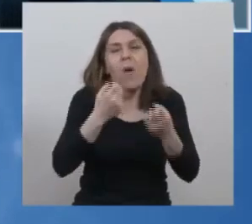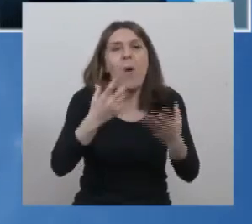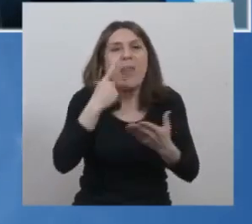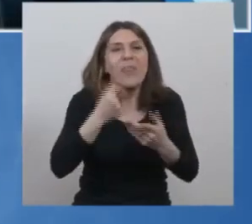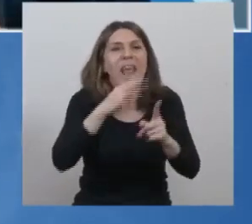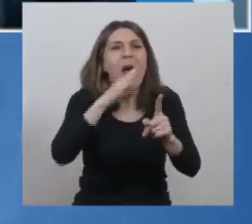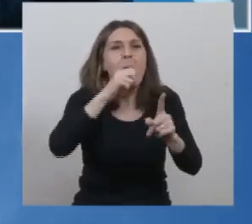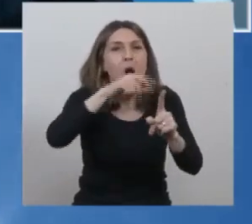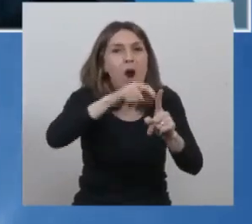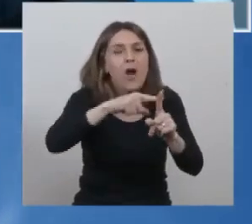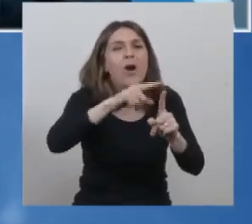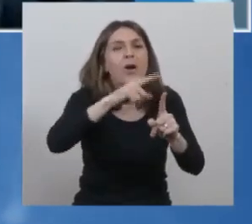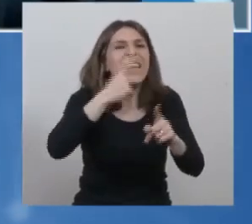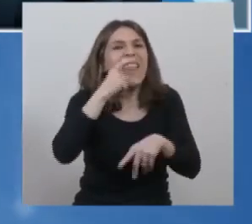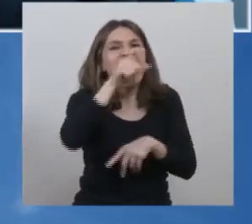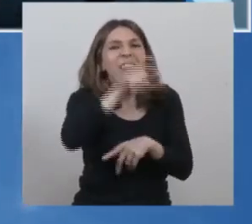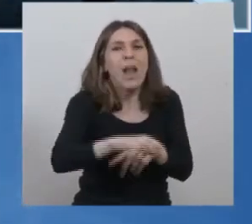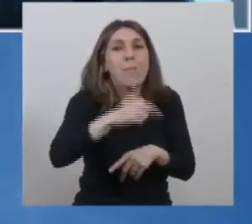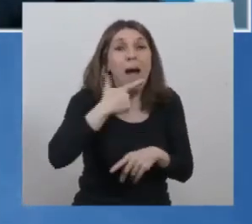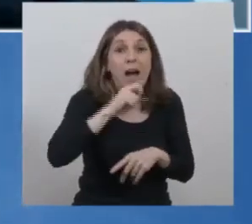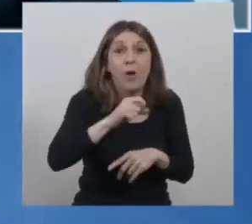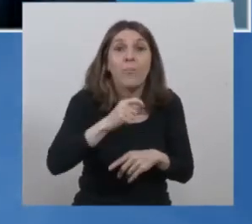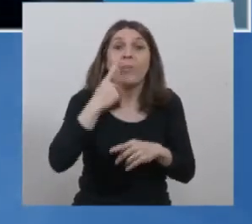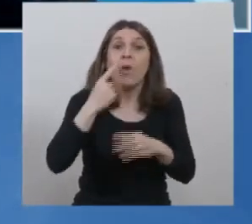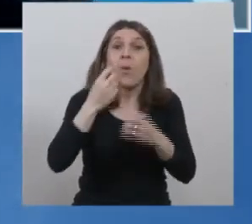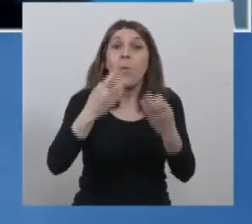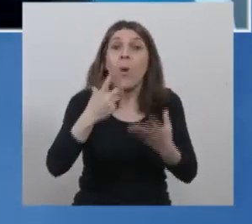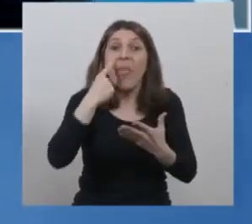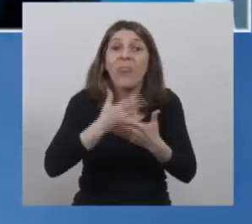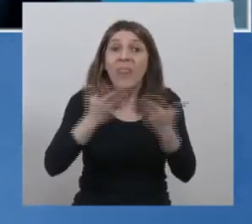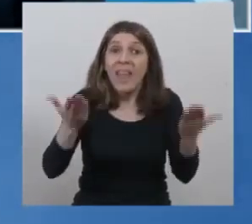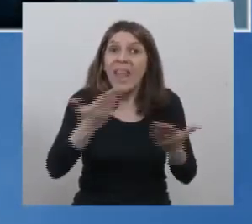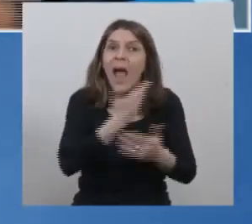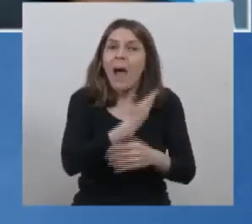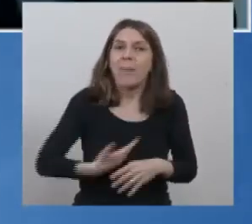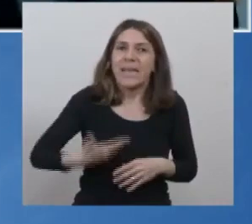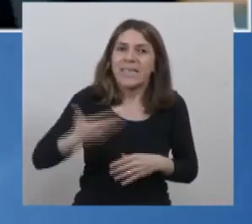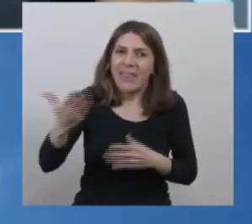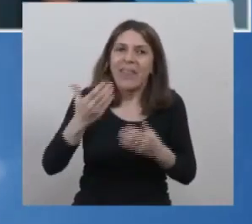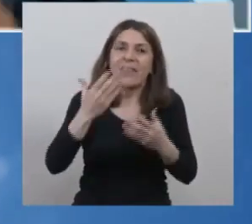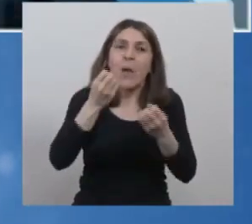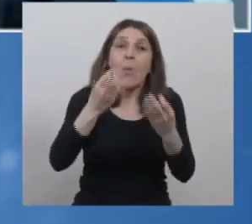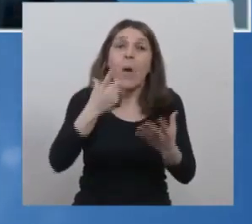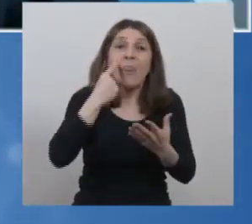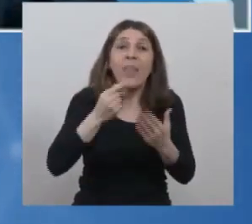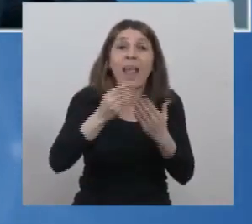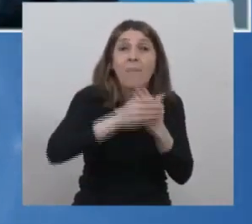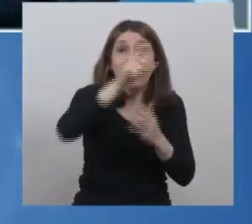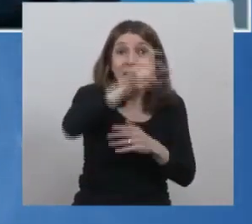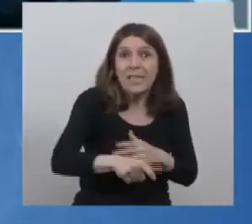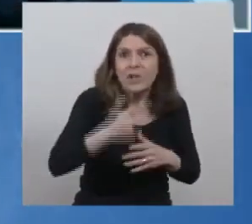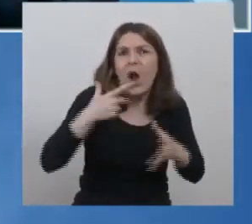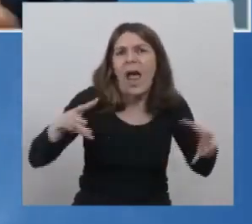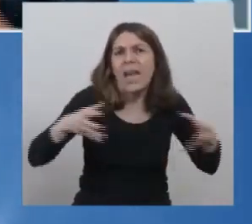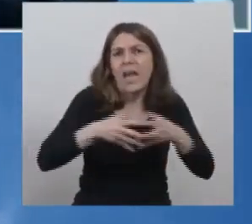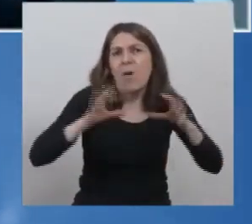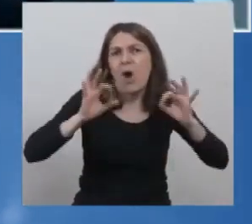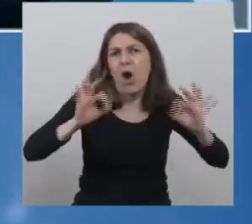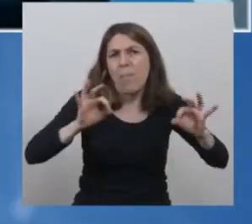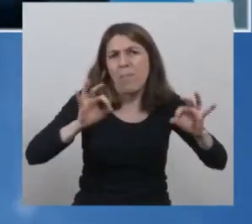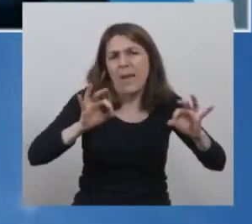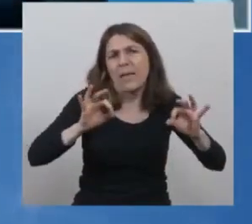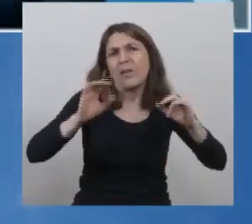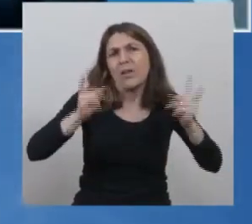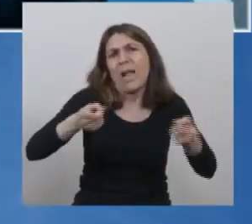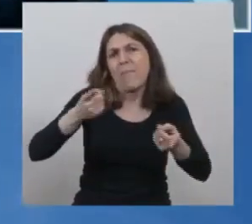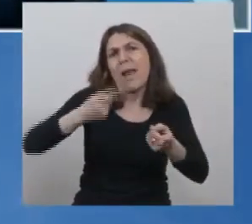Intendente de Pasco. Buen día, Ministro. Buen día, señor Presidente. Bueno, y a todo el equipo de trabajo y a todo lo que hace presente